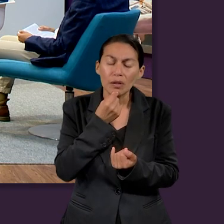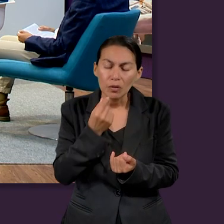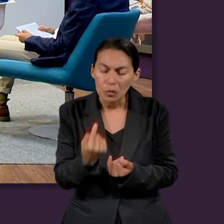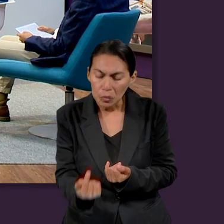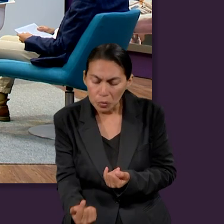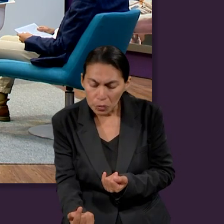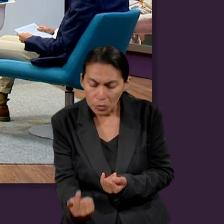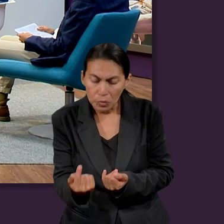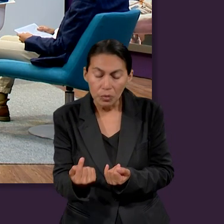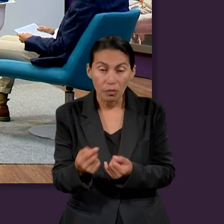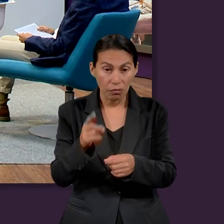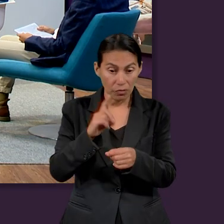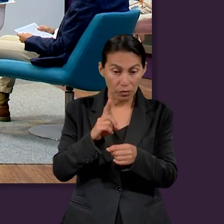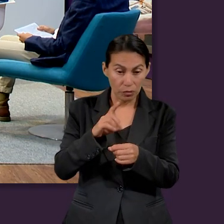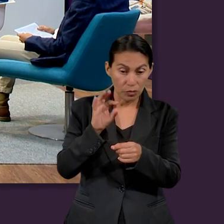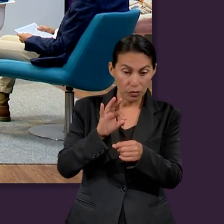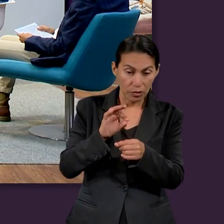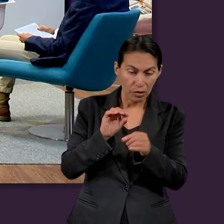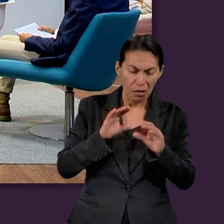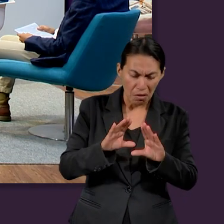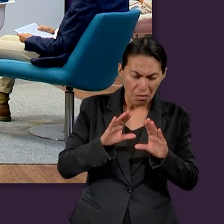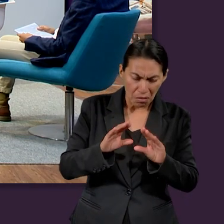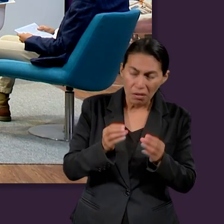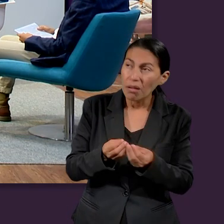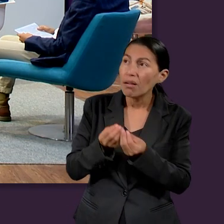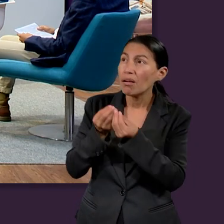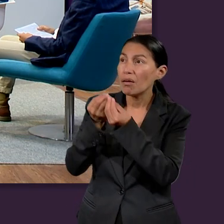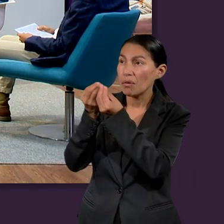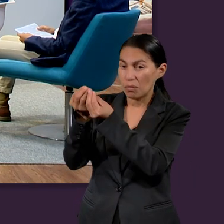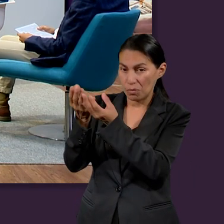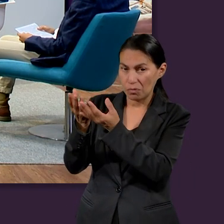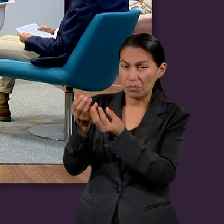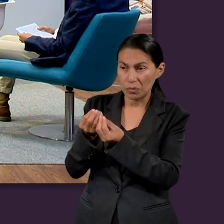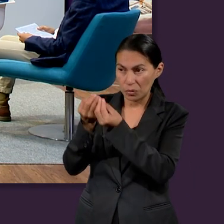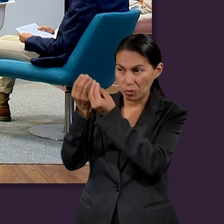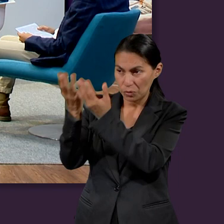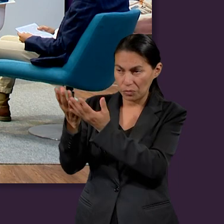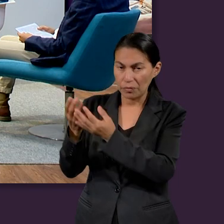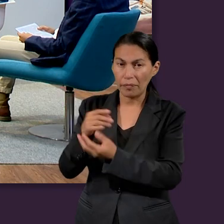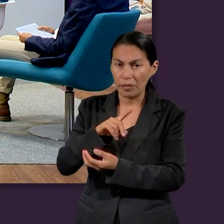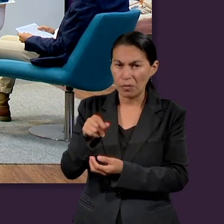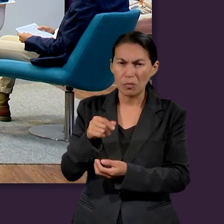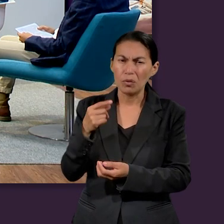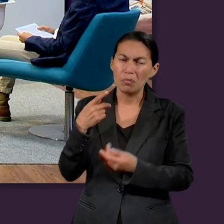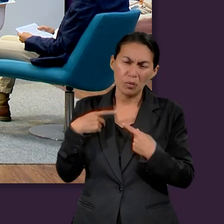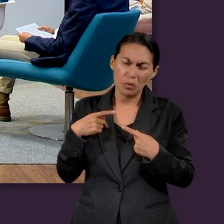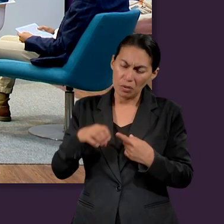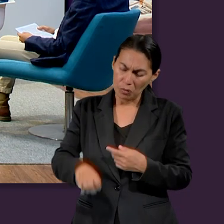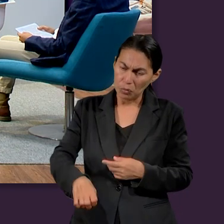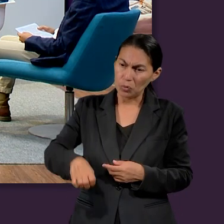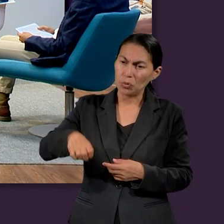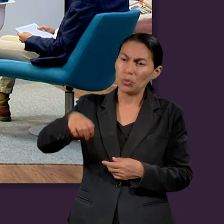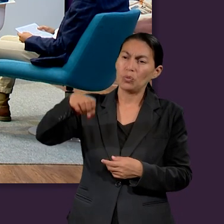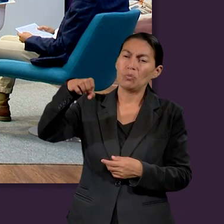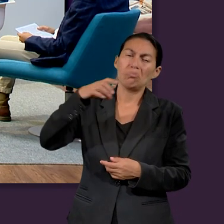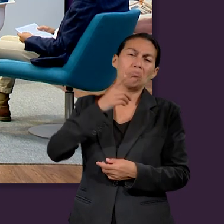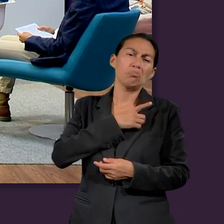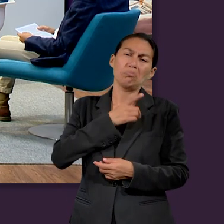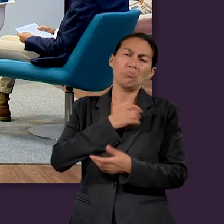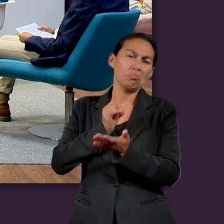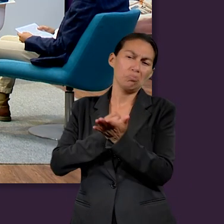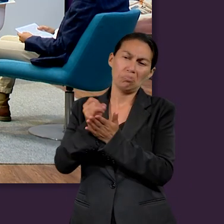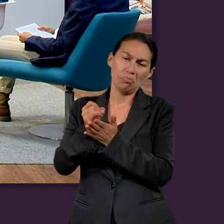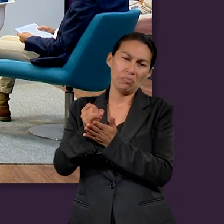Entonces, también está el hecho de que desde pequeños se enseñe el dar, el diezmos, las ofrendas. Correcto.